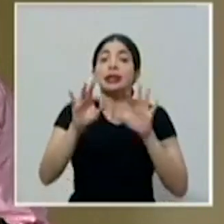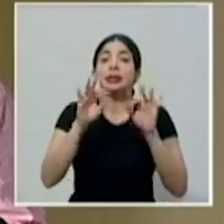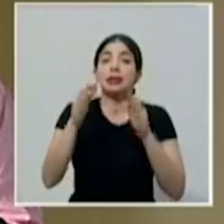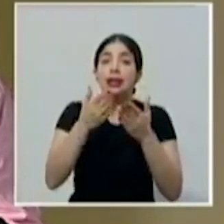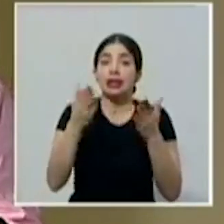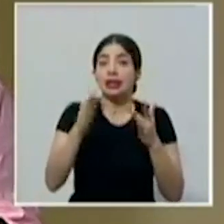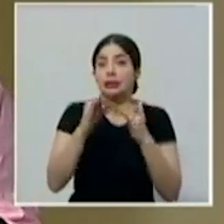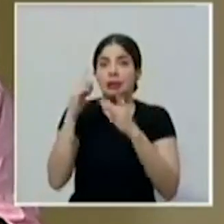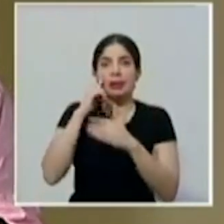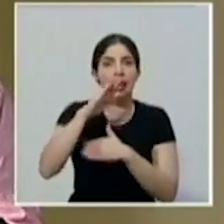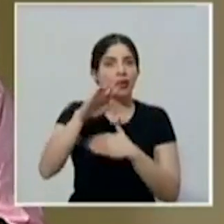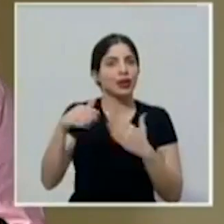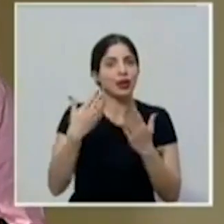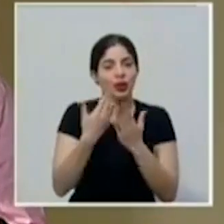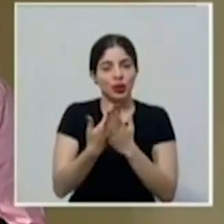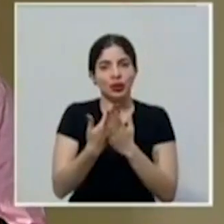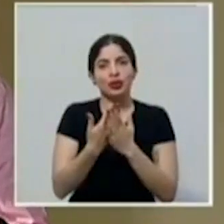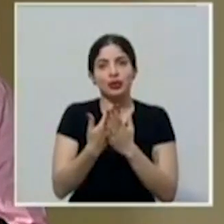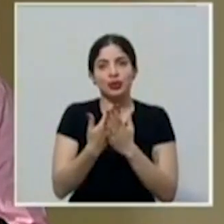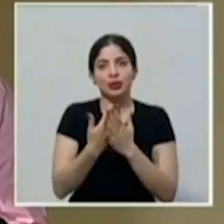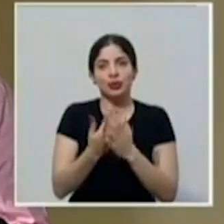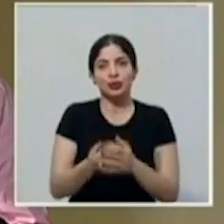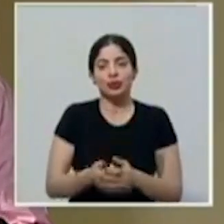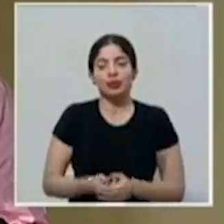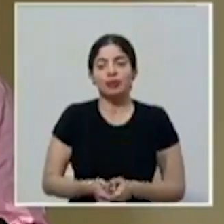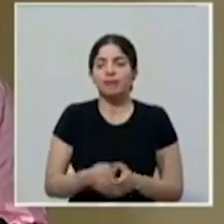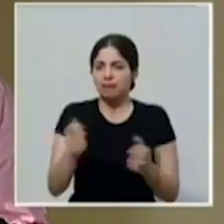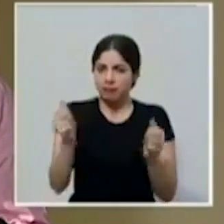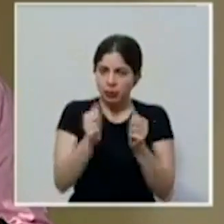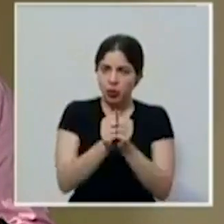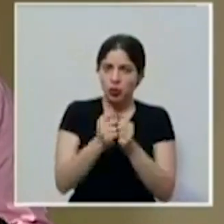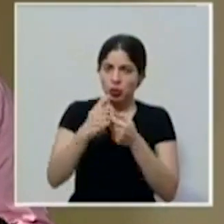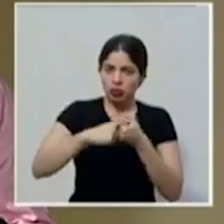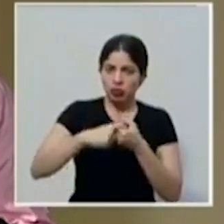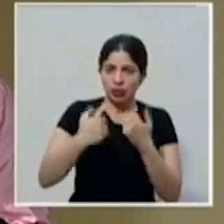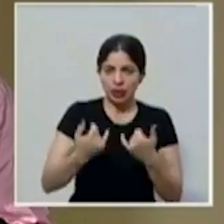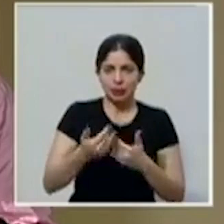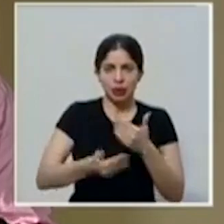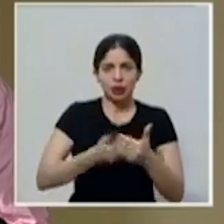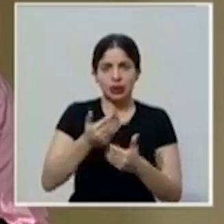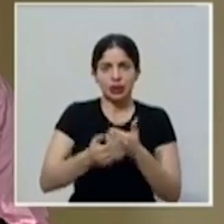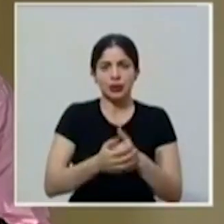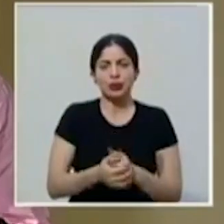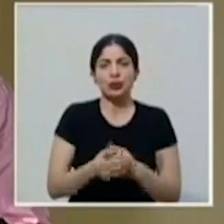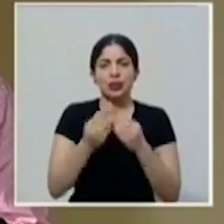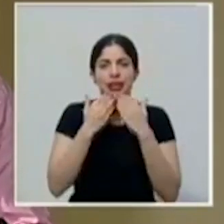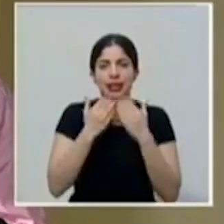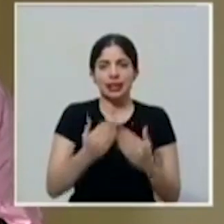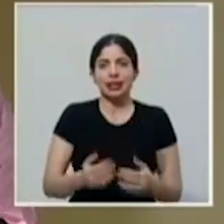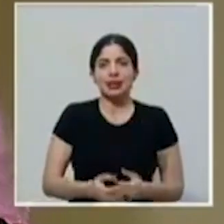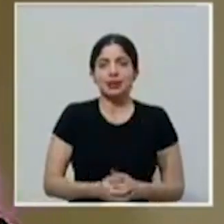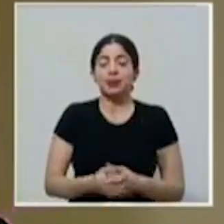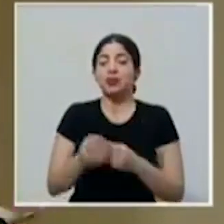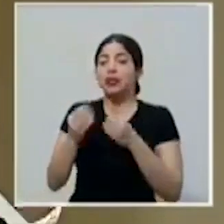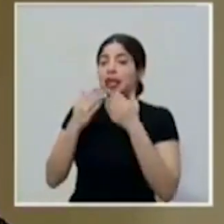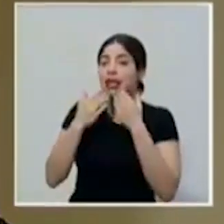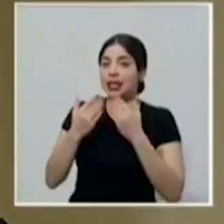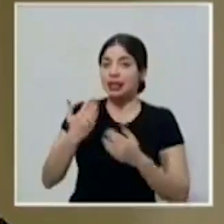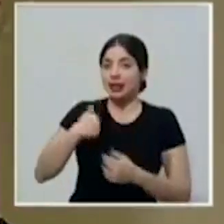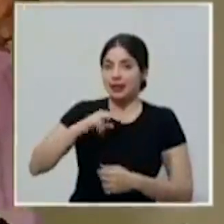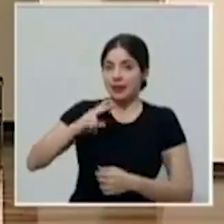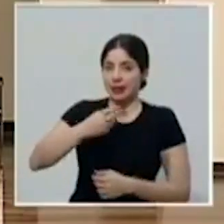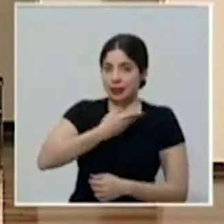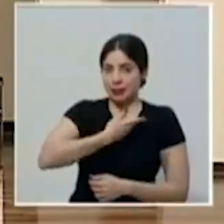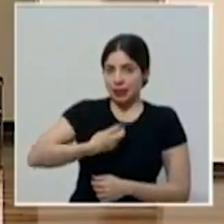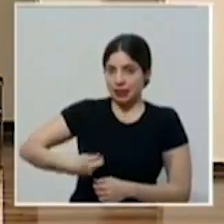especial para todas y todos que se unan en este proceso. Muchas gracias. Muchas gracias al señor